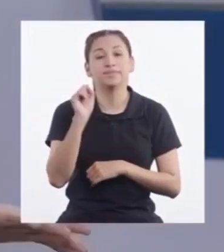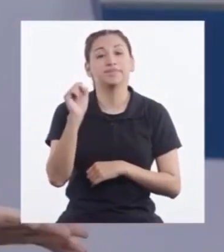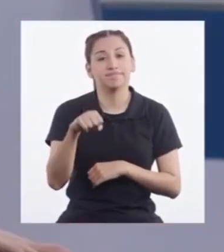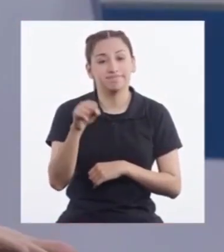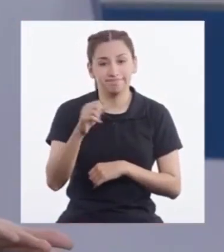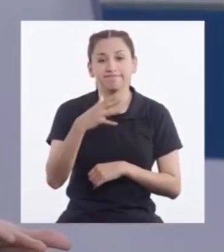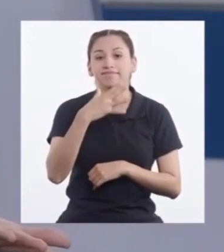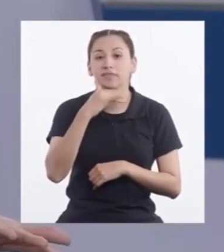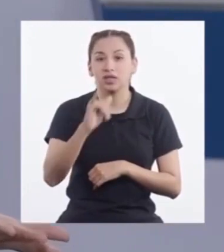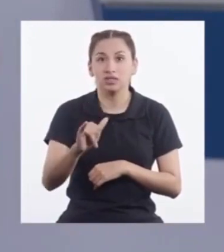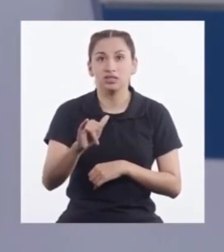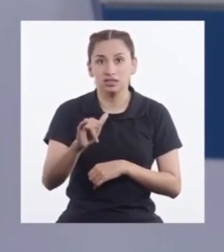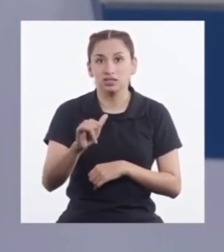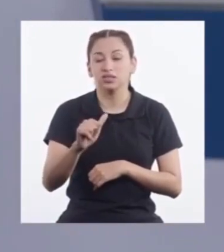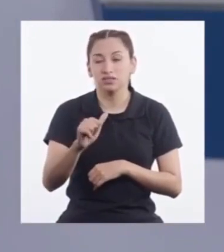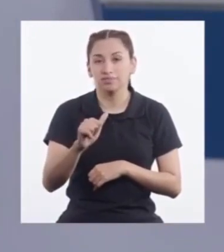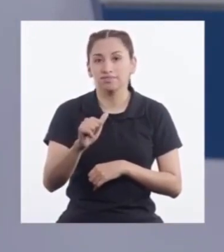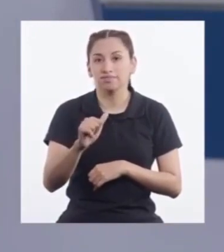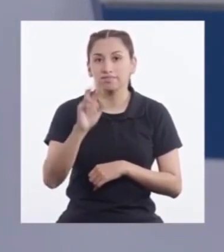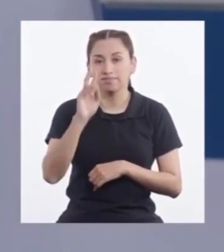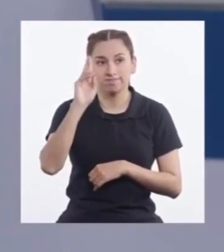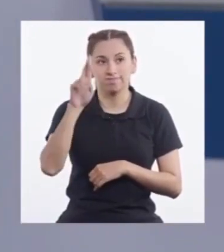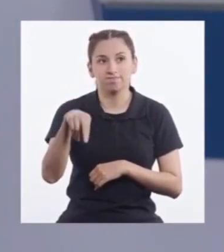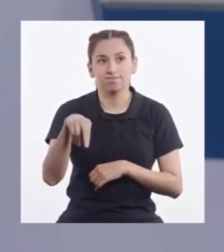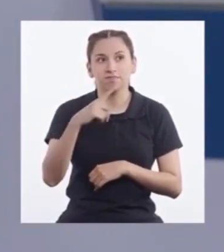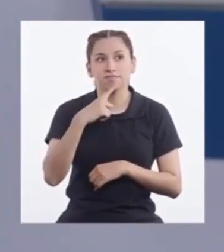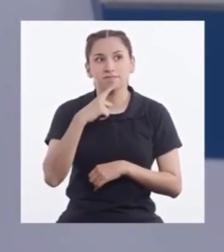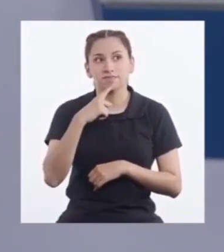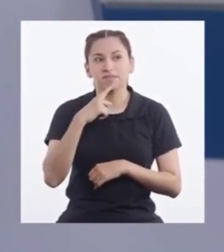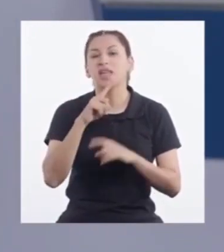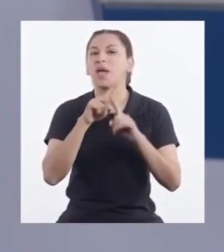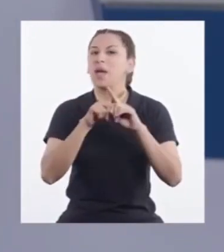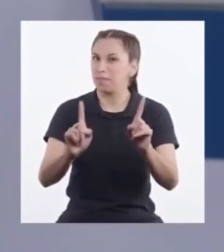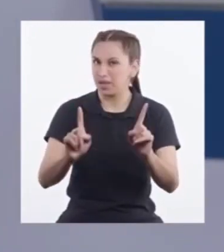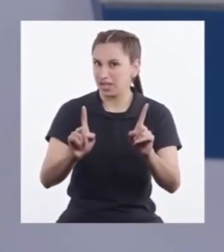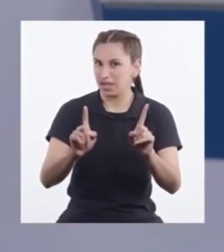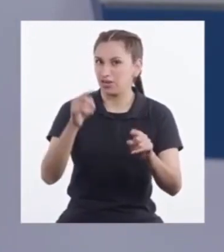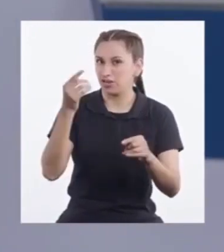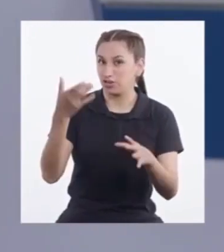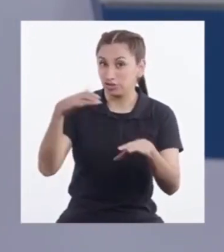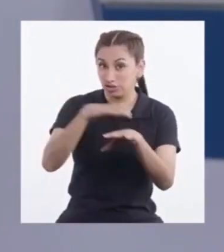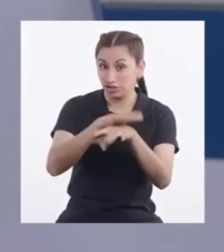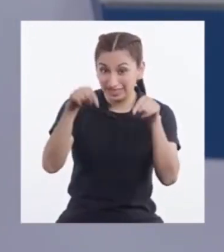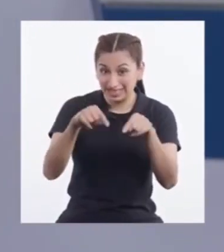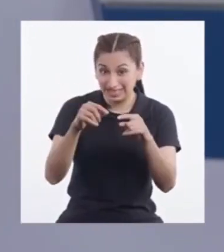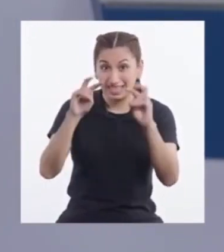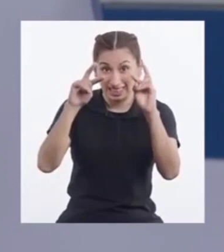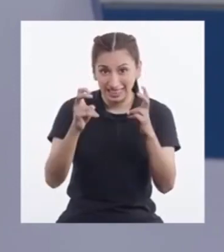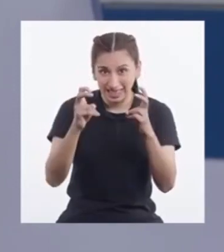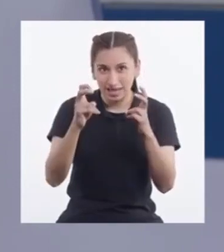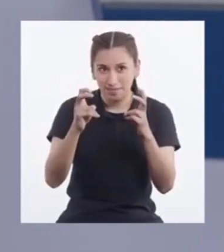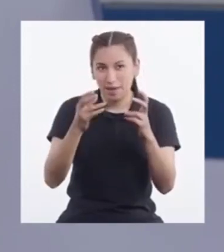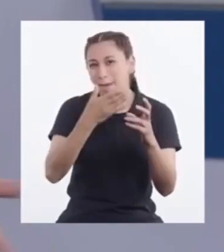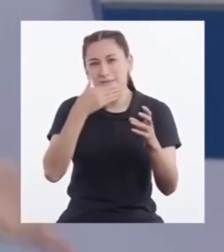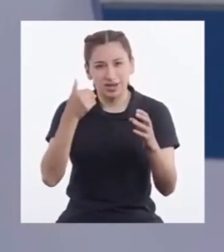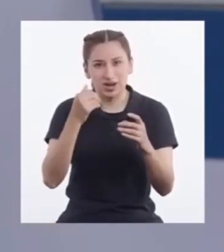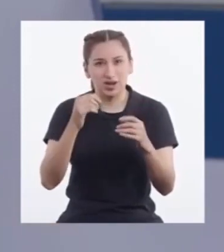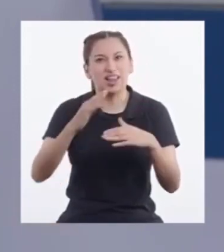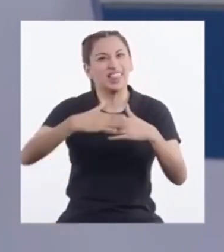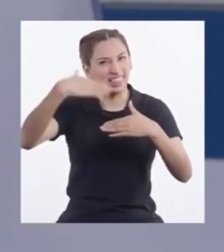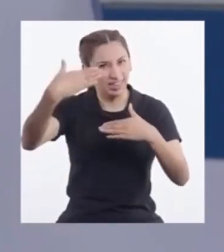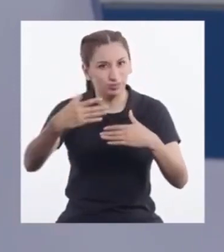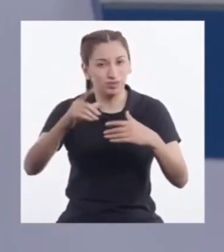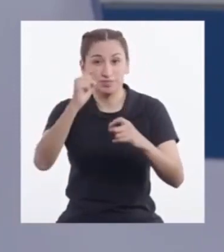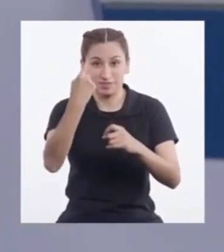Así es Valentín Pero ¿Qué les parece Si hablamos Sobre este tema Luego de un